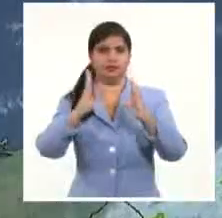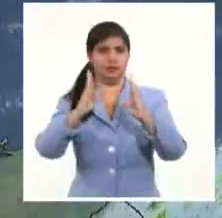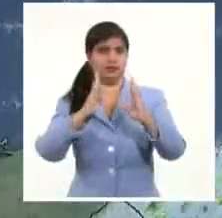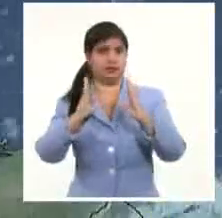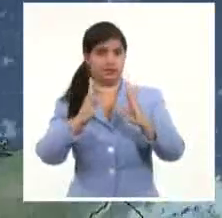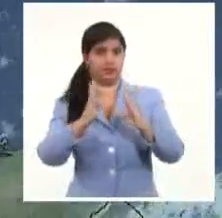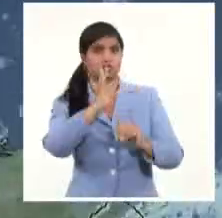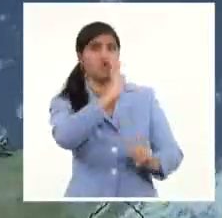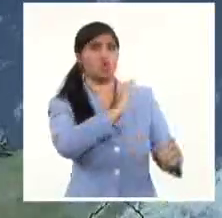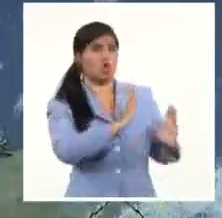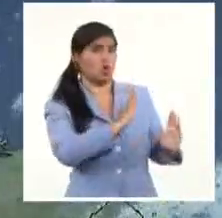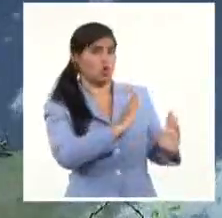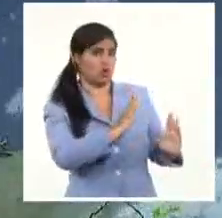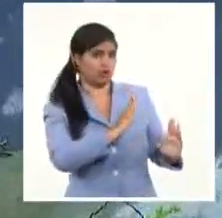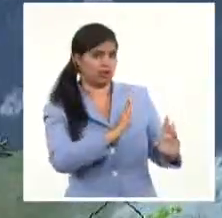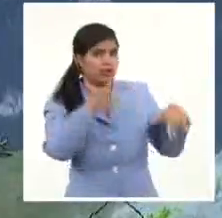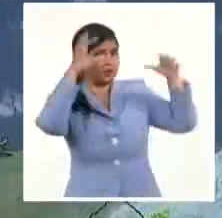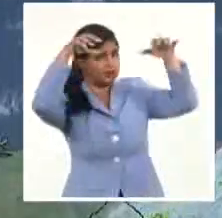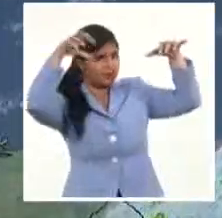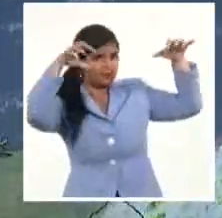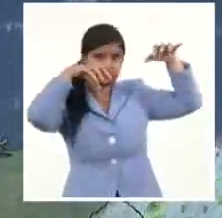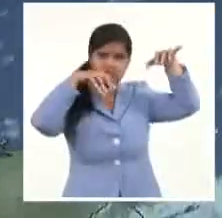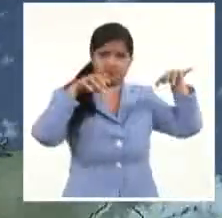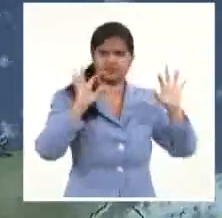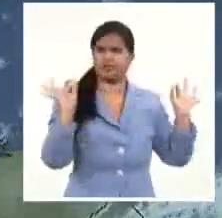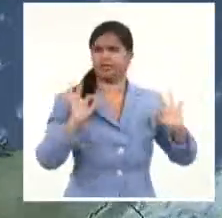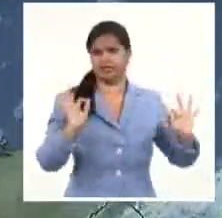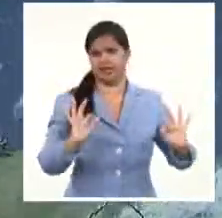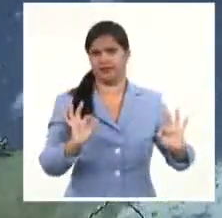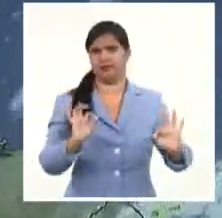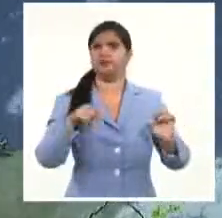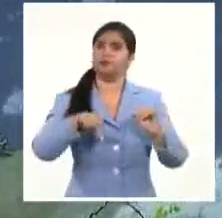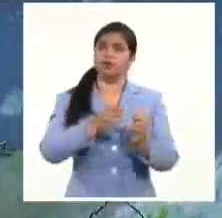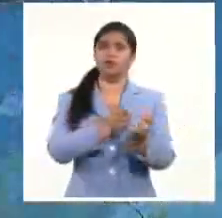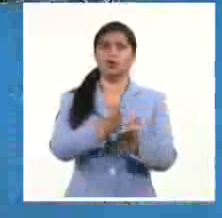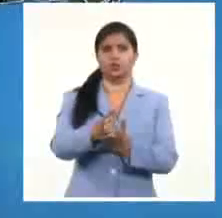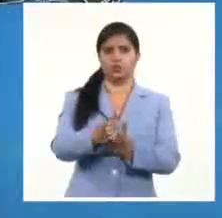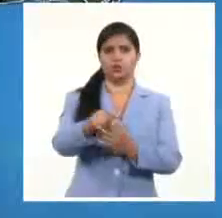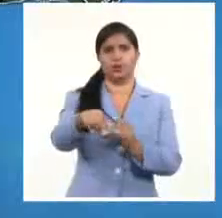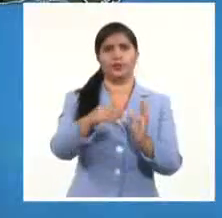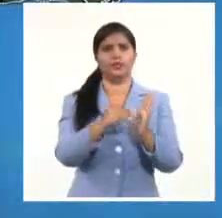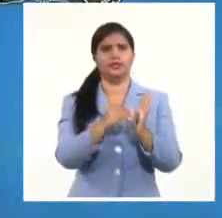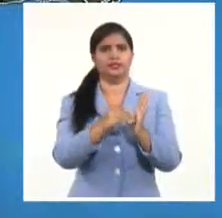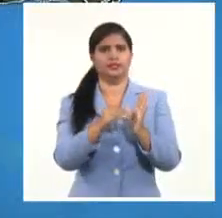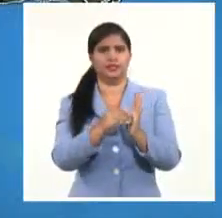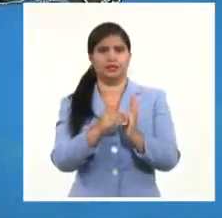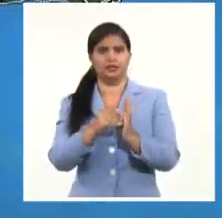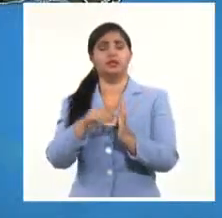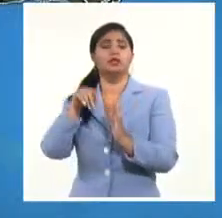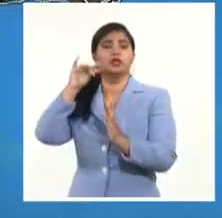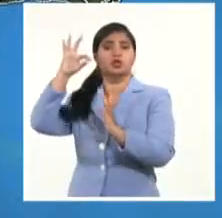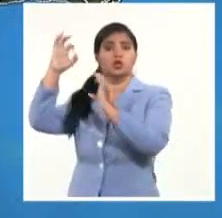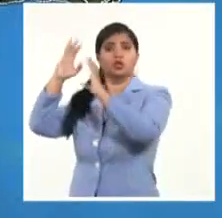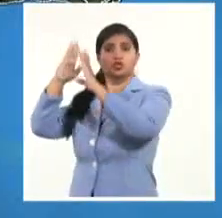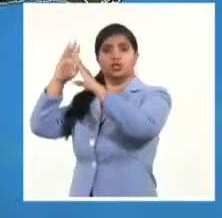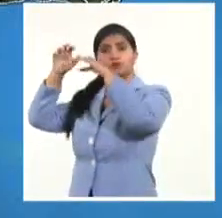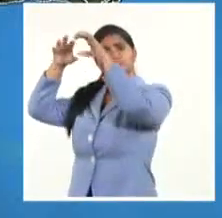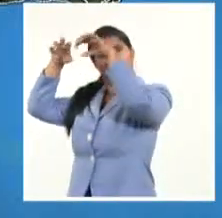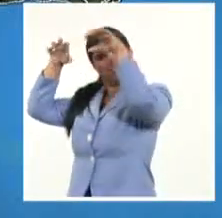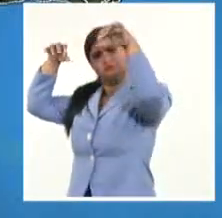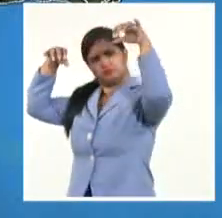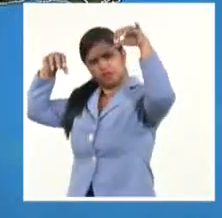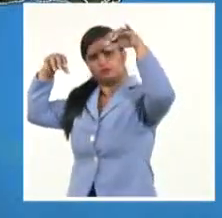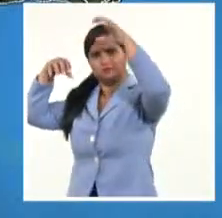estabilidad atmosférica con muy baja probabilidad de lluvias. Así se mantendrá las condiciones del tiempo en la tarde de hoy con muy poco cambio, estará parcialmente nublado